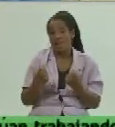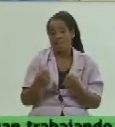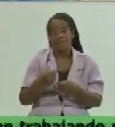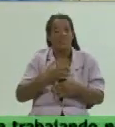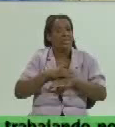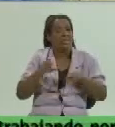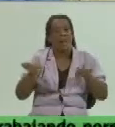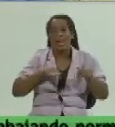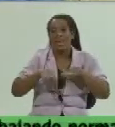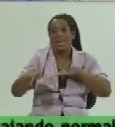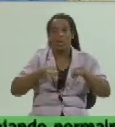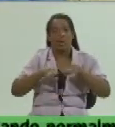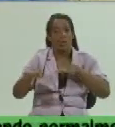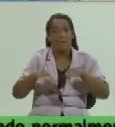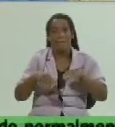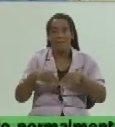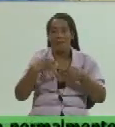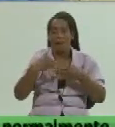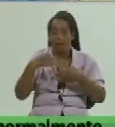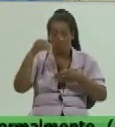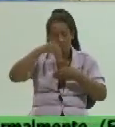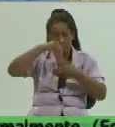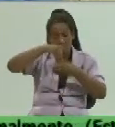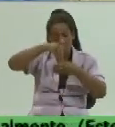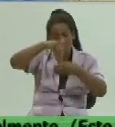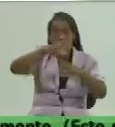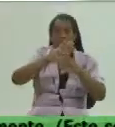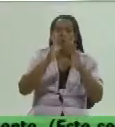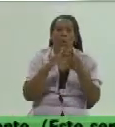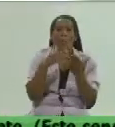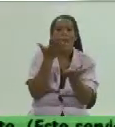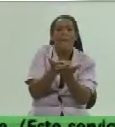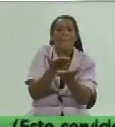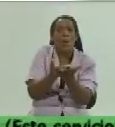listos para procesar todas las muestras de las provincias de las chujas